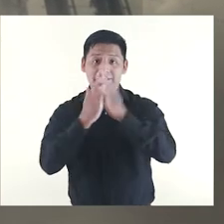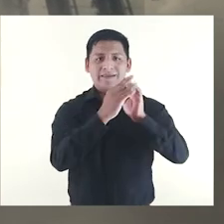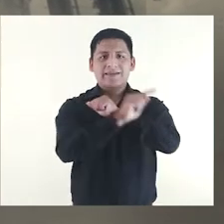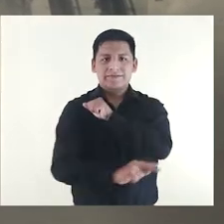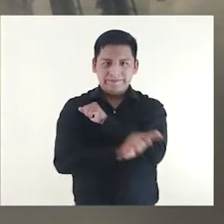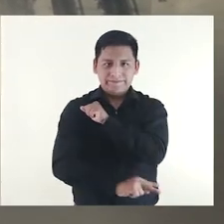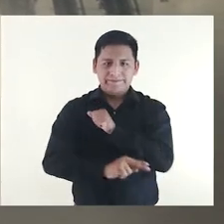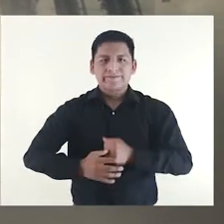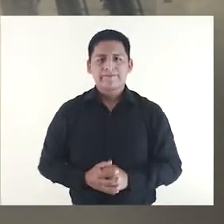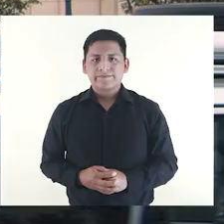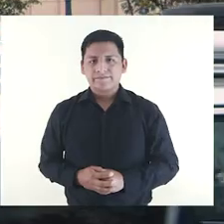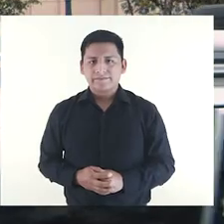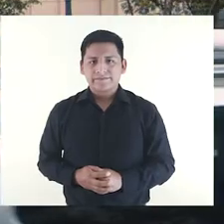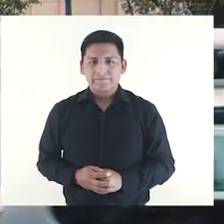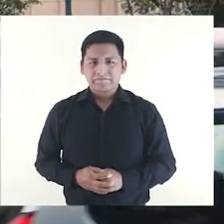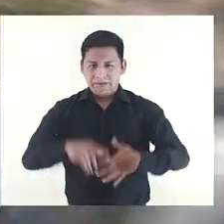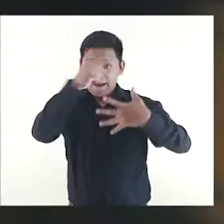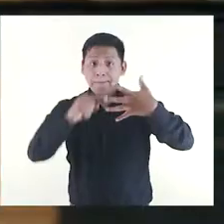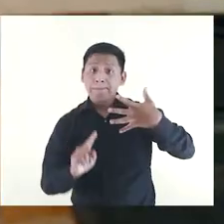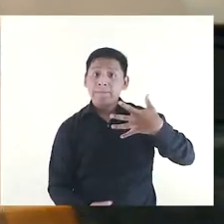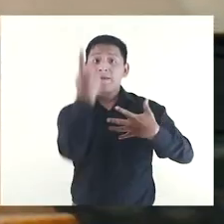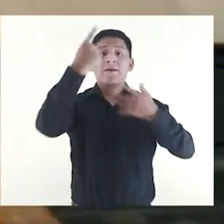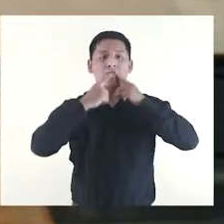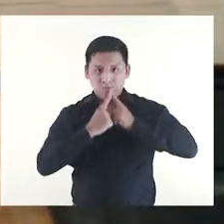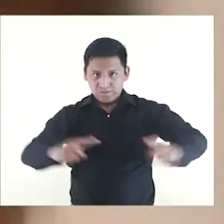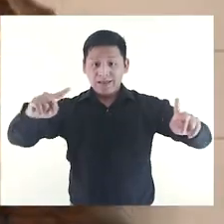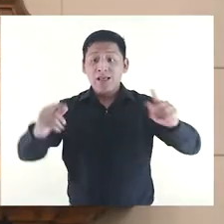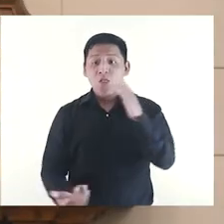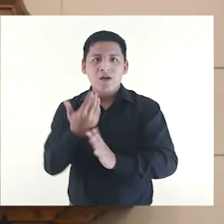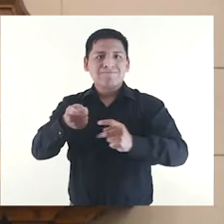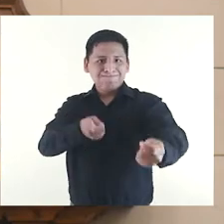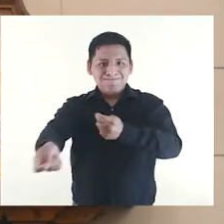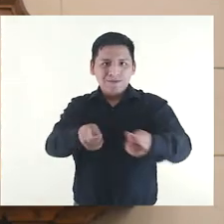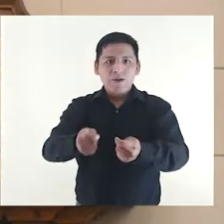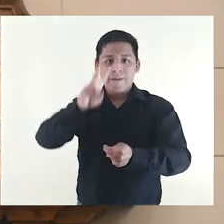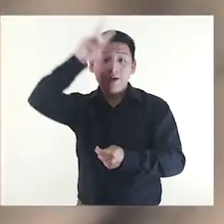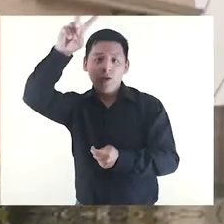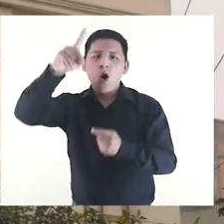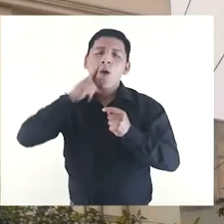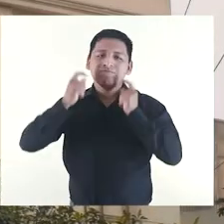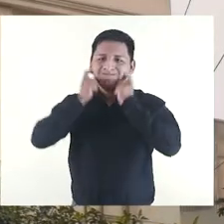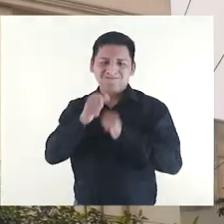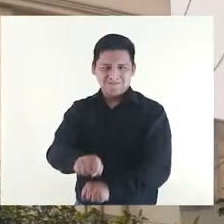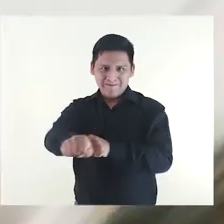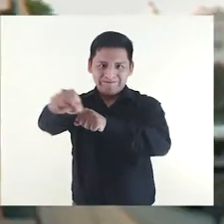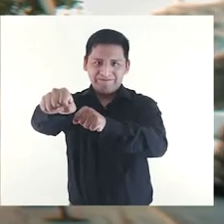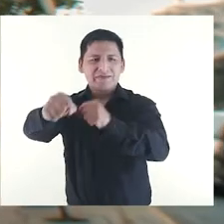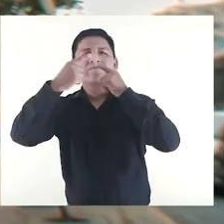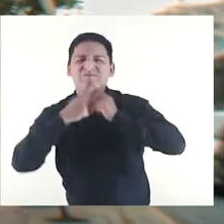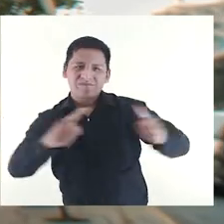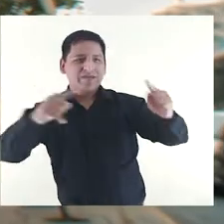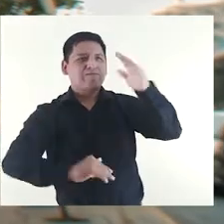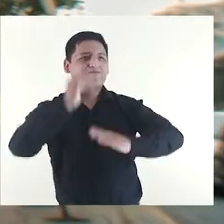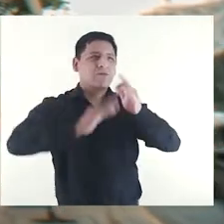Biblioteca Nacional Uno de los primeros decretos de la recién fundada República del Perú, por el libertador don José